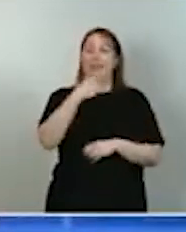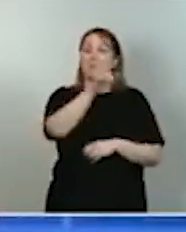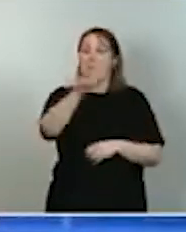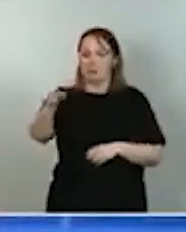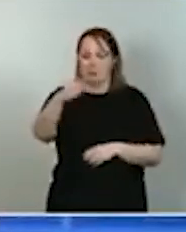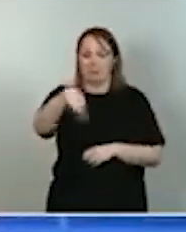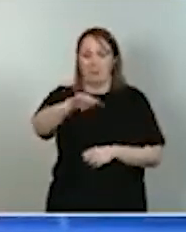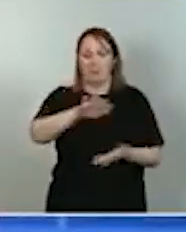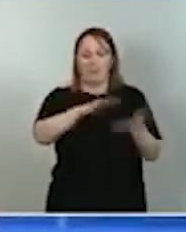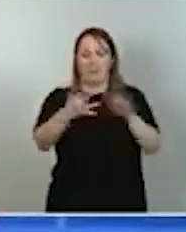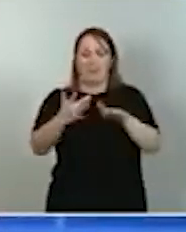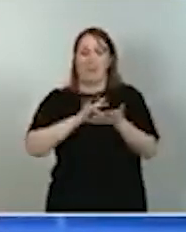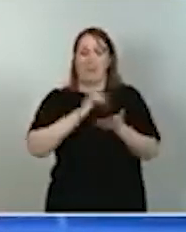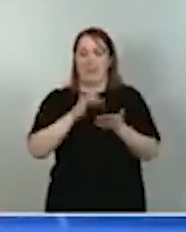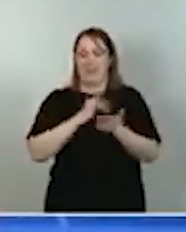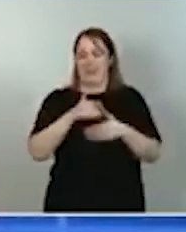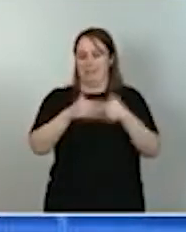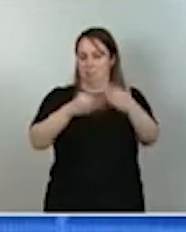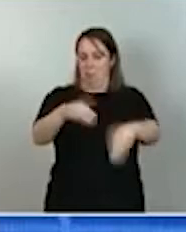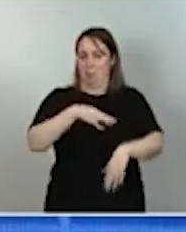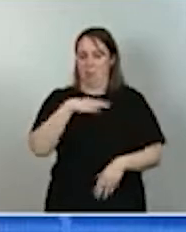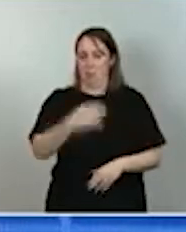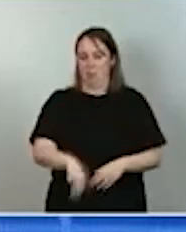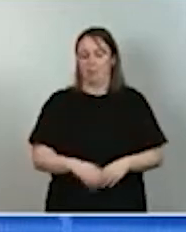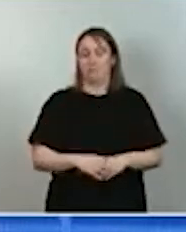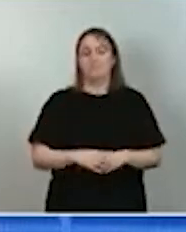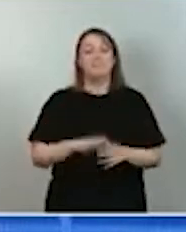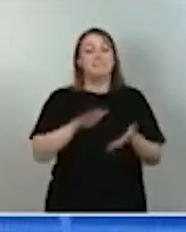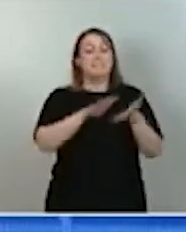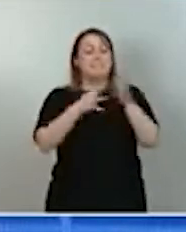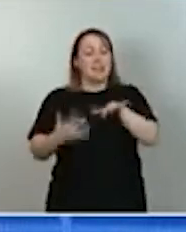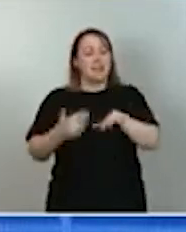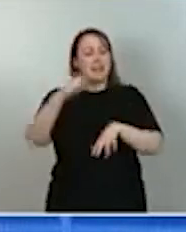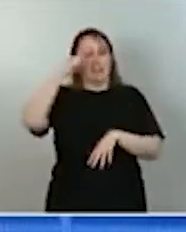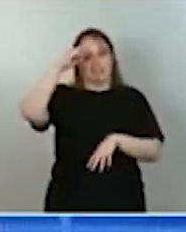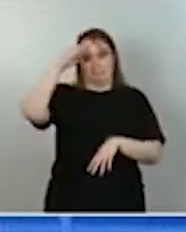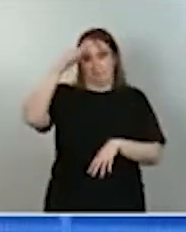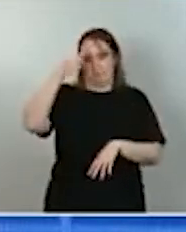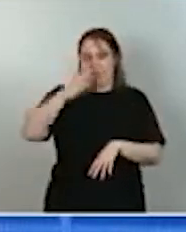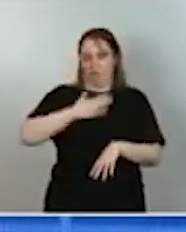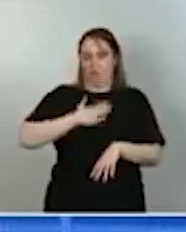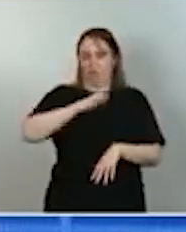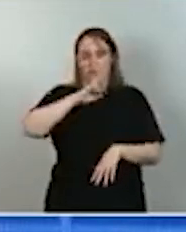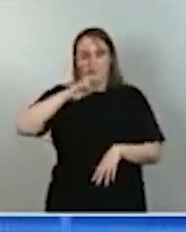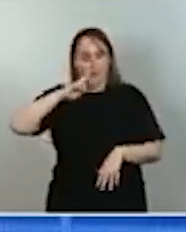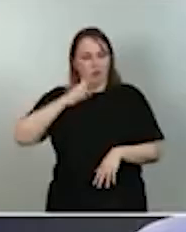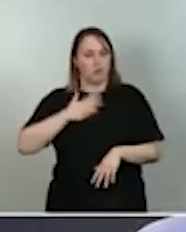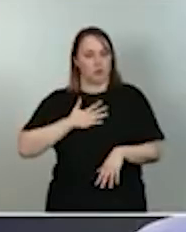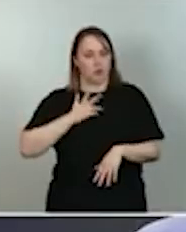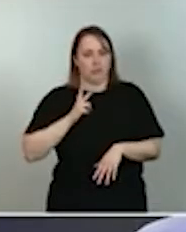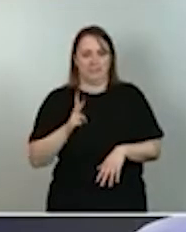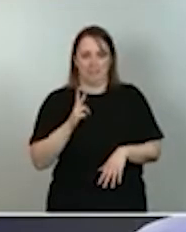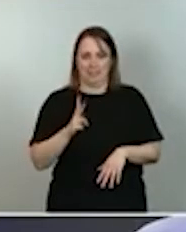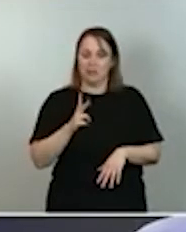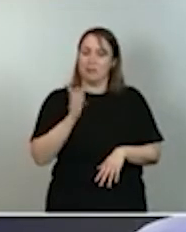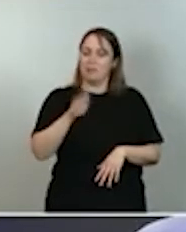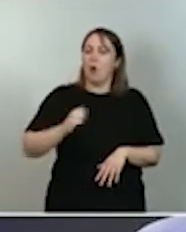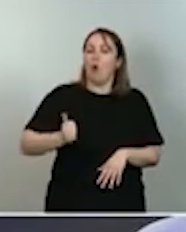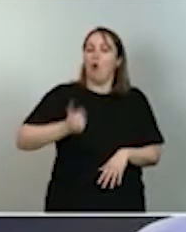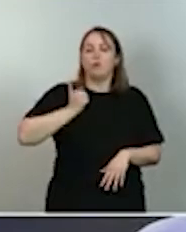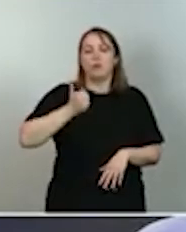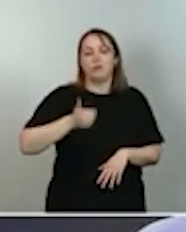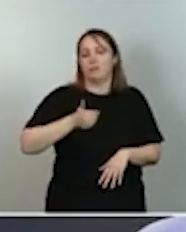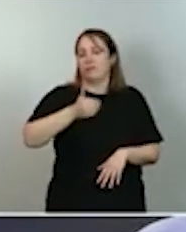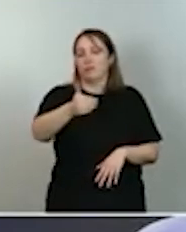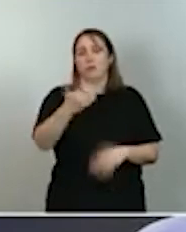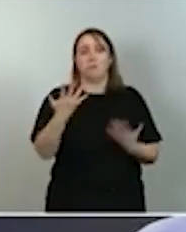una transformación respetuosa de nuestros derechos, de nuestros valores, y que proporcione oportunidades de futuro, tanto profesionales